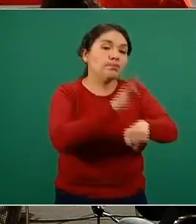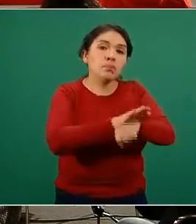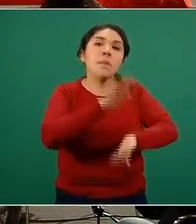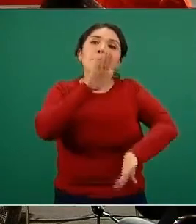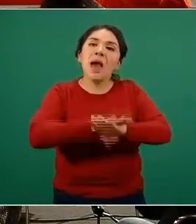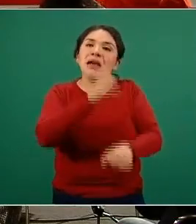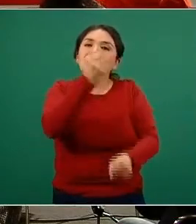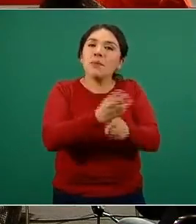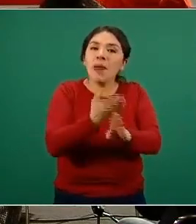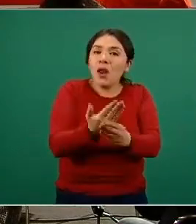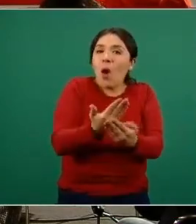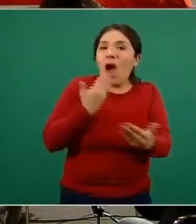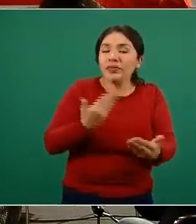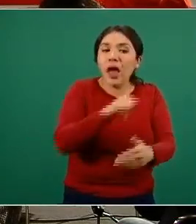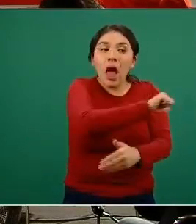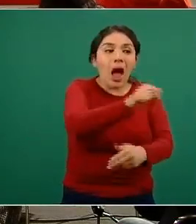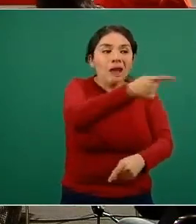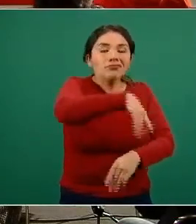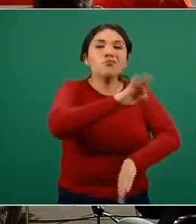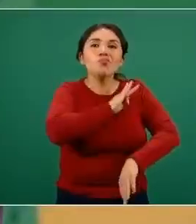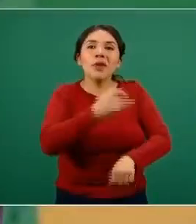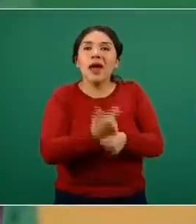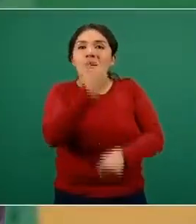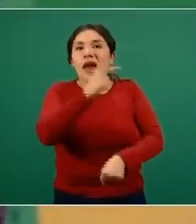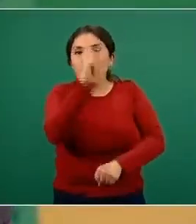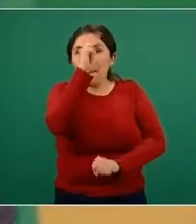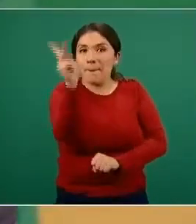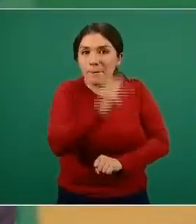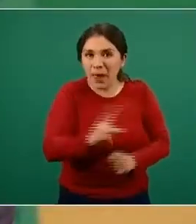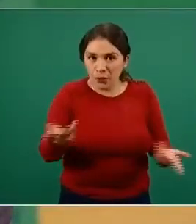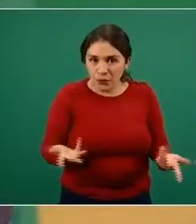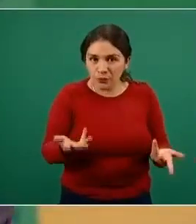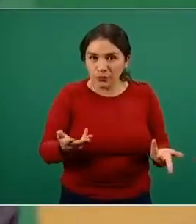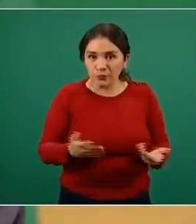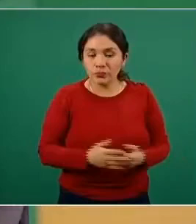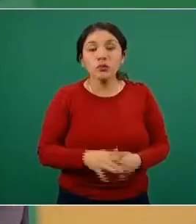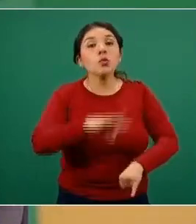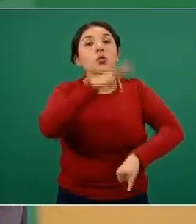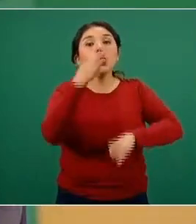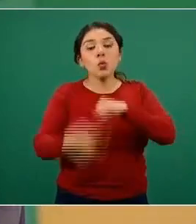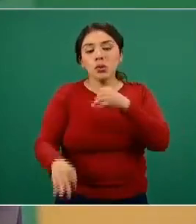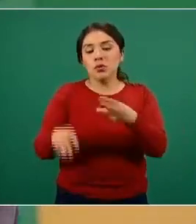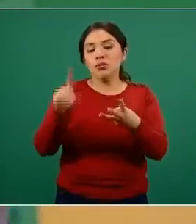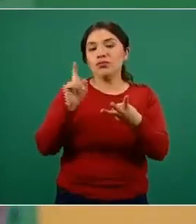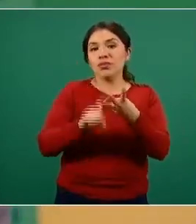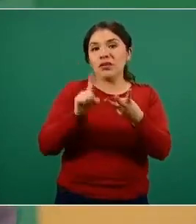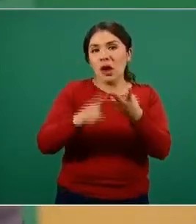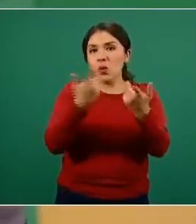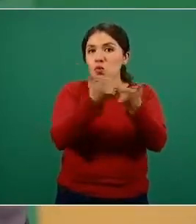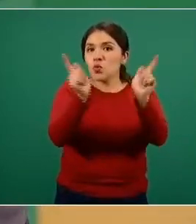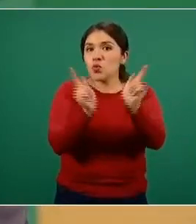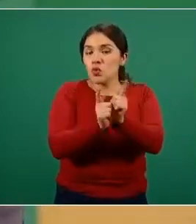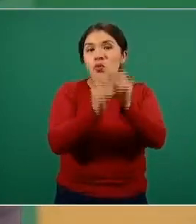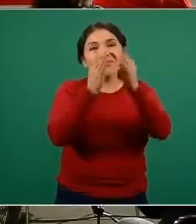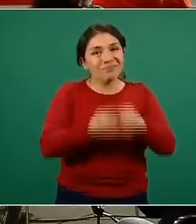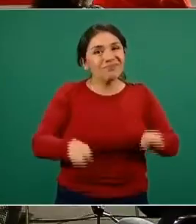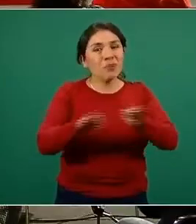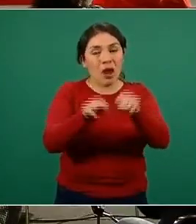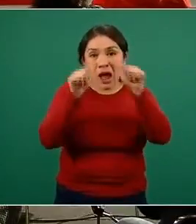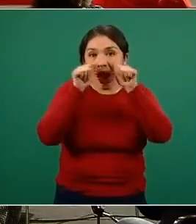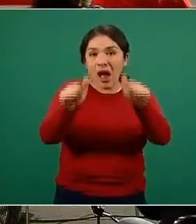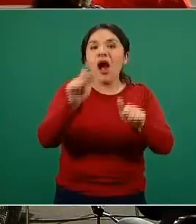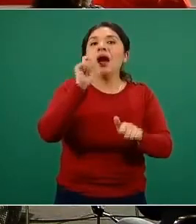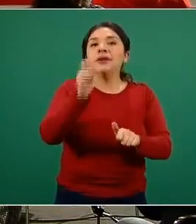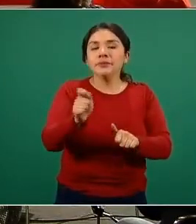tempranamente a quien tienen los mayores riesgos. Finalmente, hay un tercer eje de priorización que